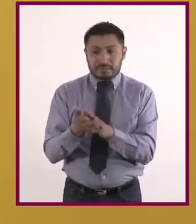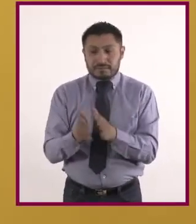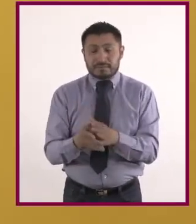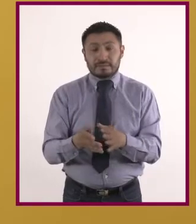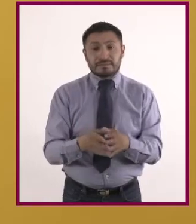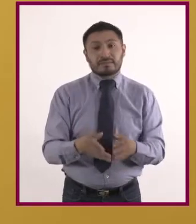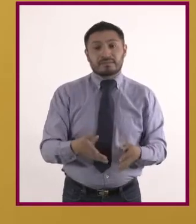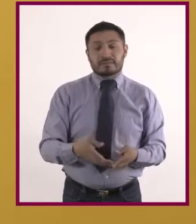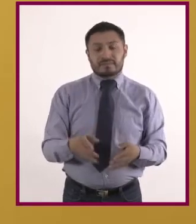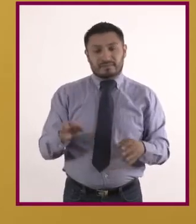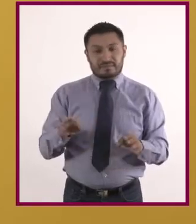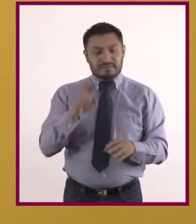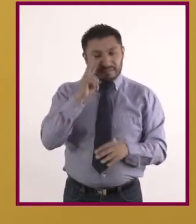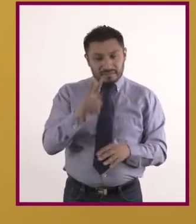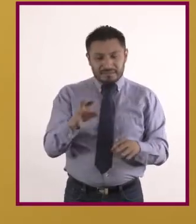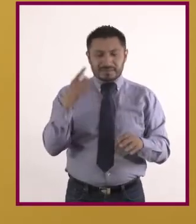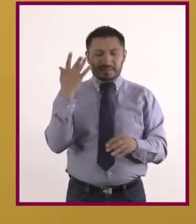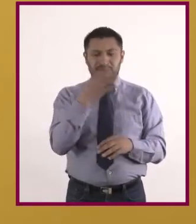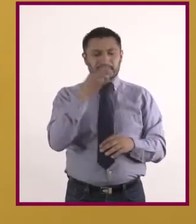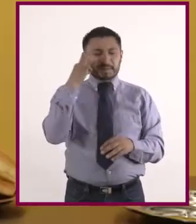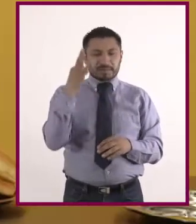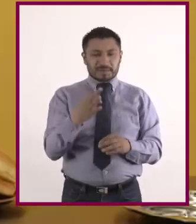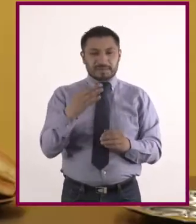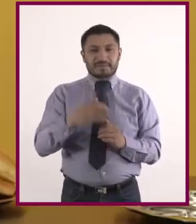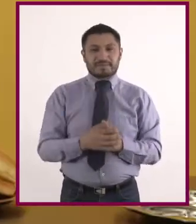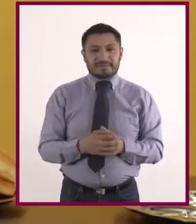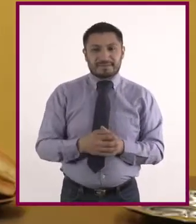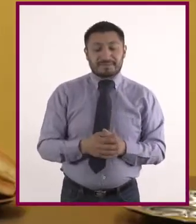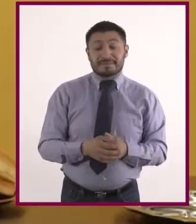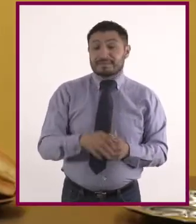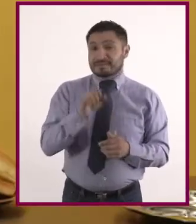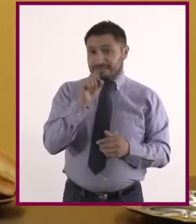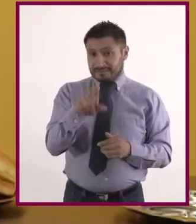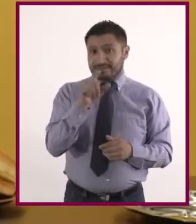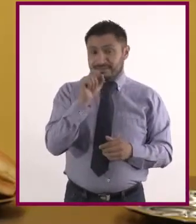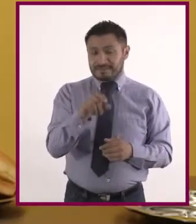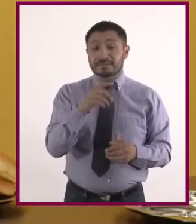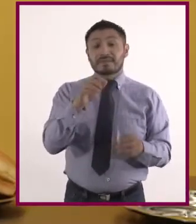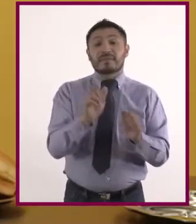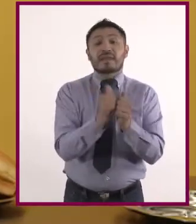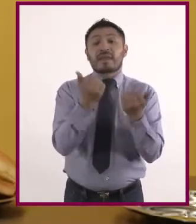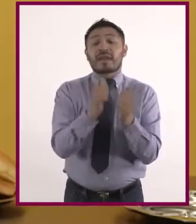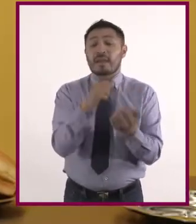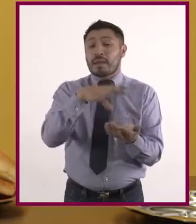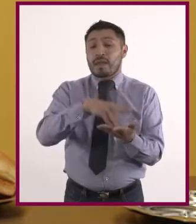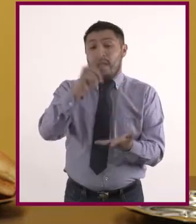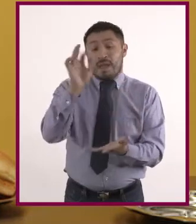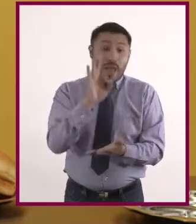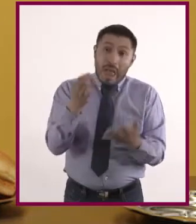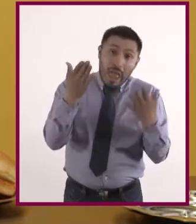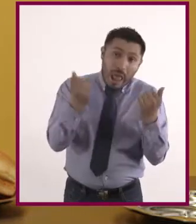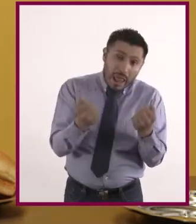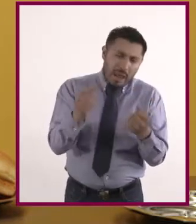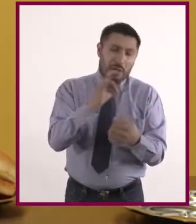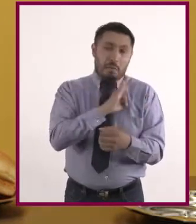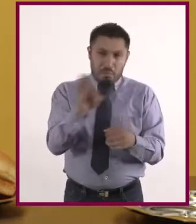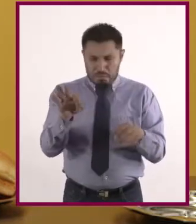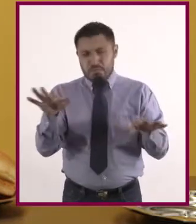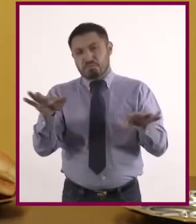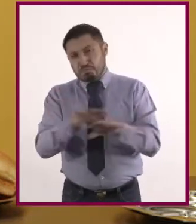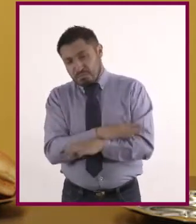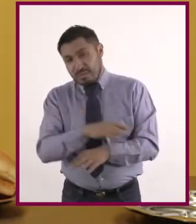Y hasta le va a dar un toque más rico. También, en vez de pan molido, podemos usar